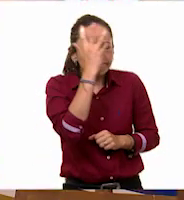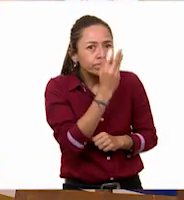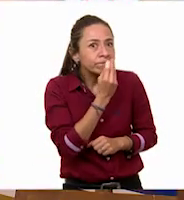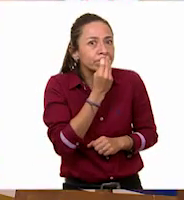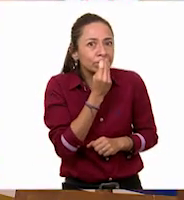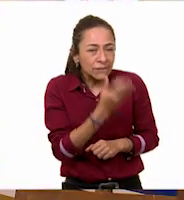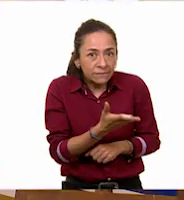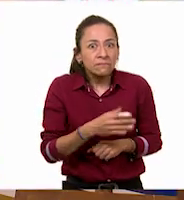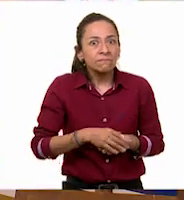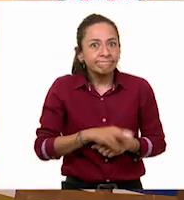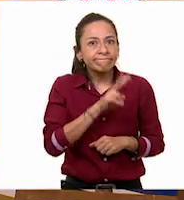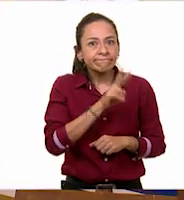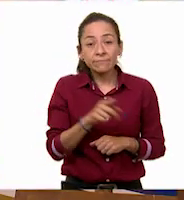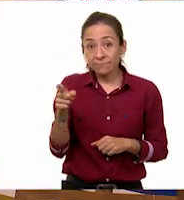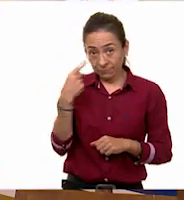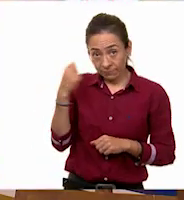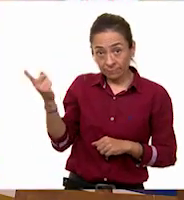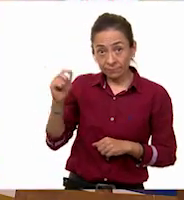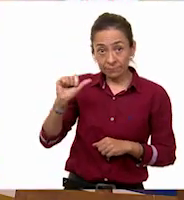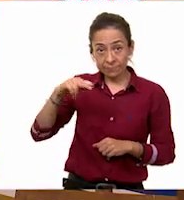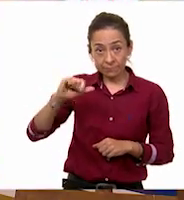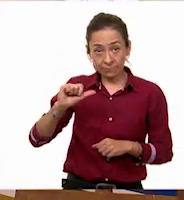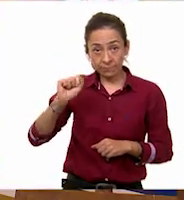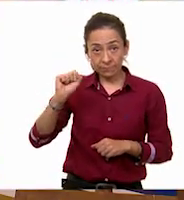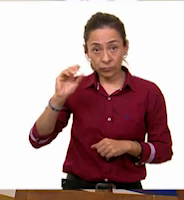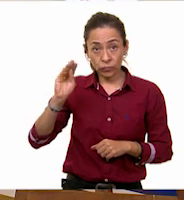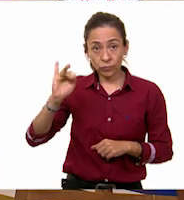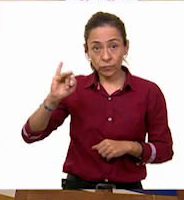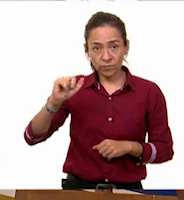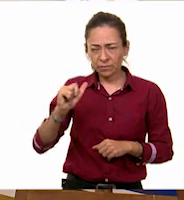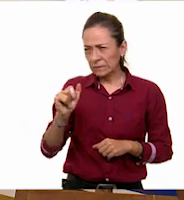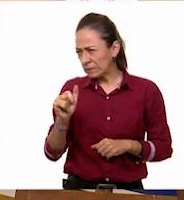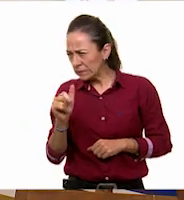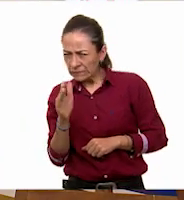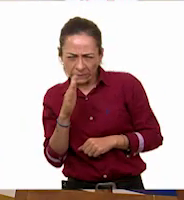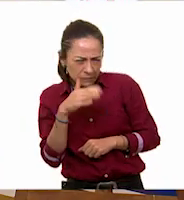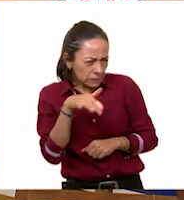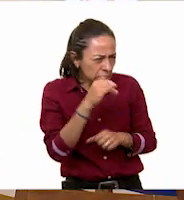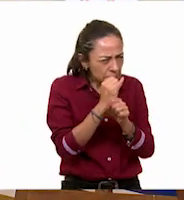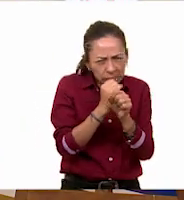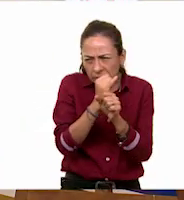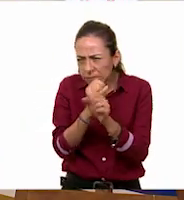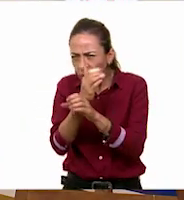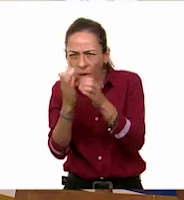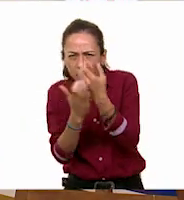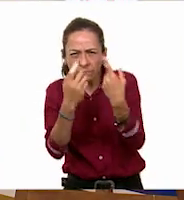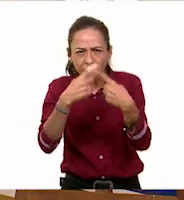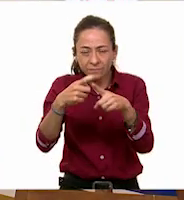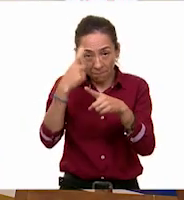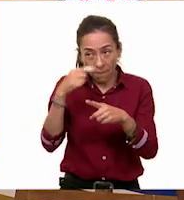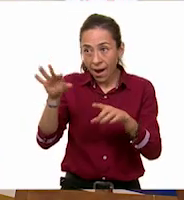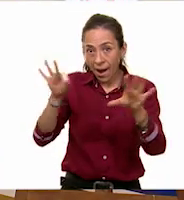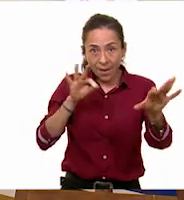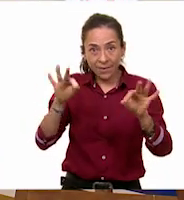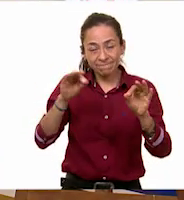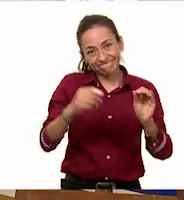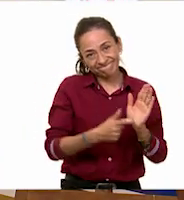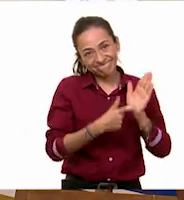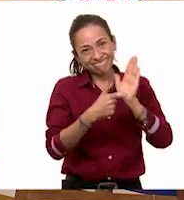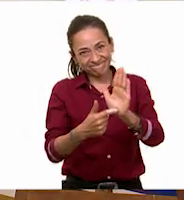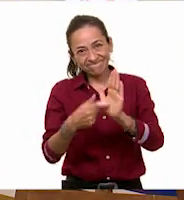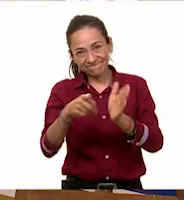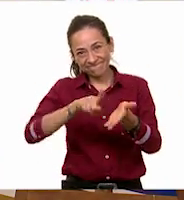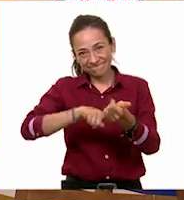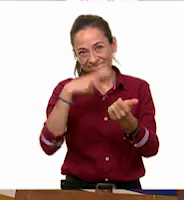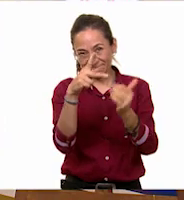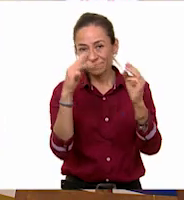Sofía, se dio a la tarea de buscar objetos para presentarlos en su museo. Por eso, yo te he pedido que hables con tu